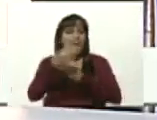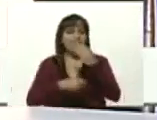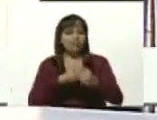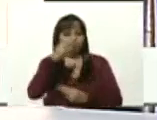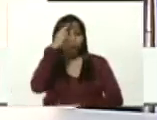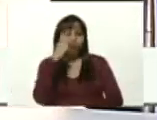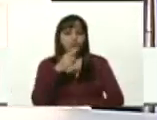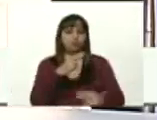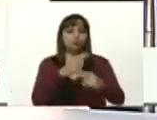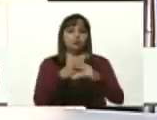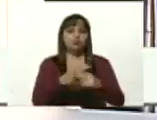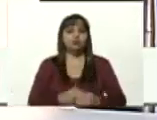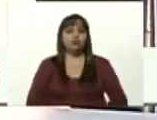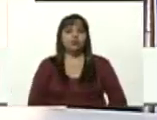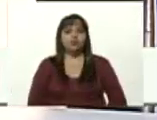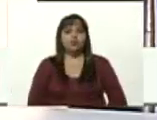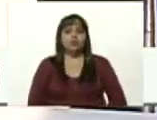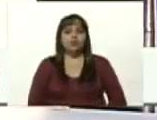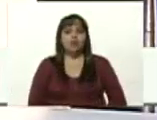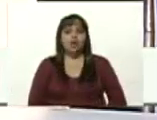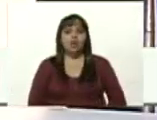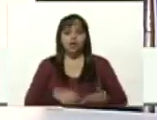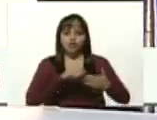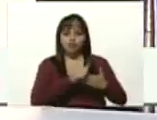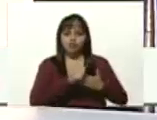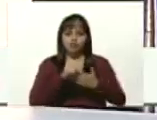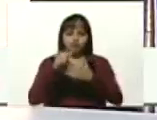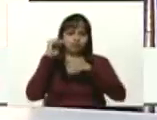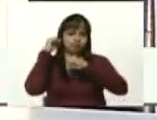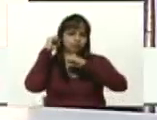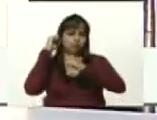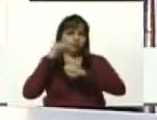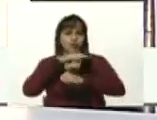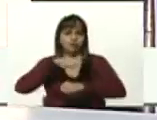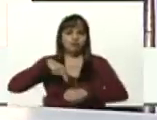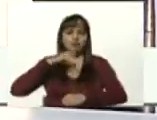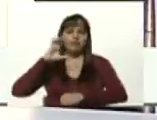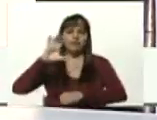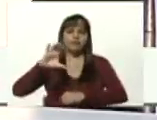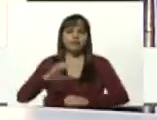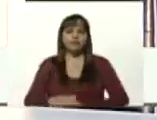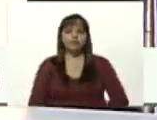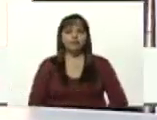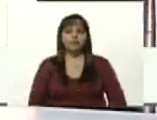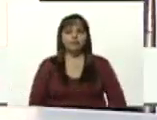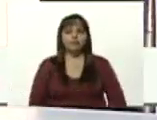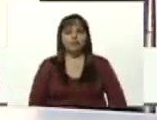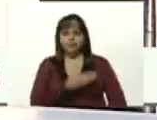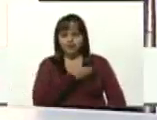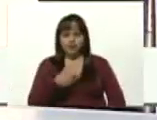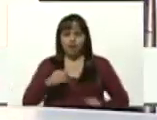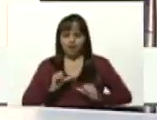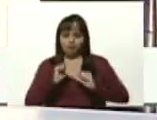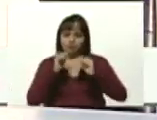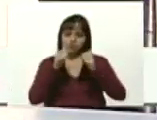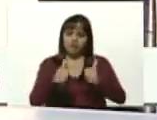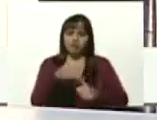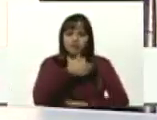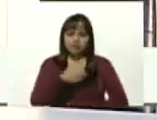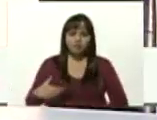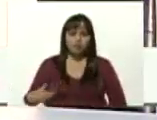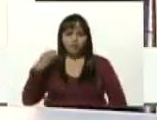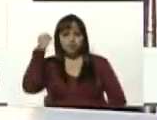a los héroes y heroínas de nuestra patria y quiero comenzar presidente por un